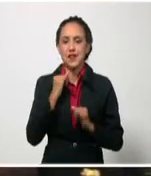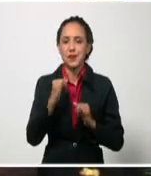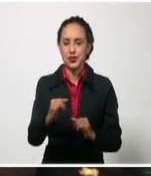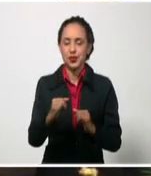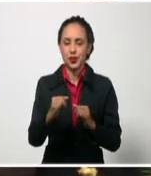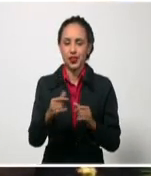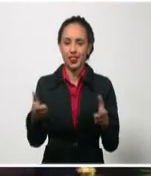las Tunas.